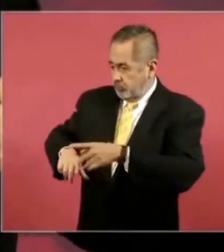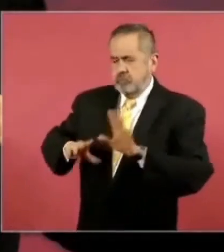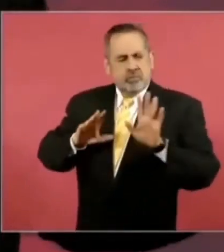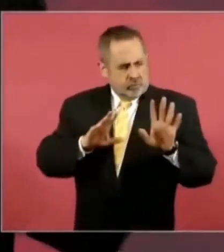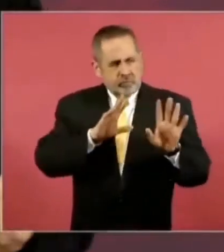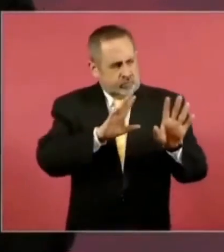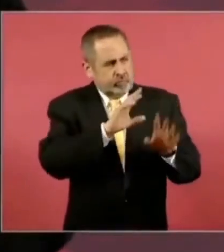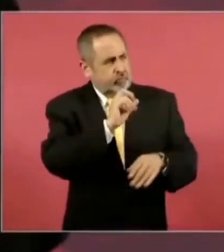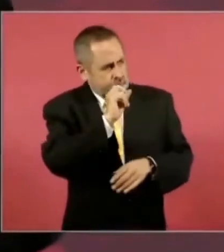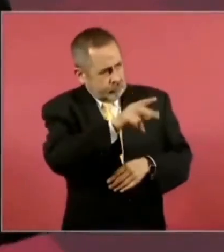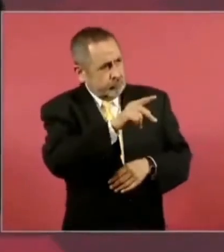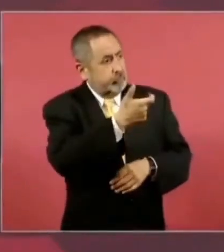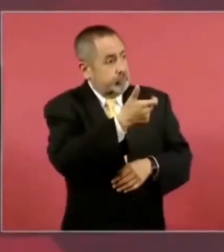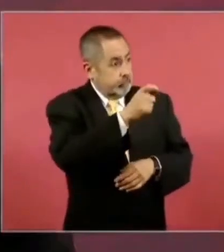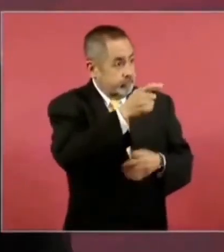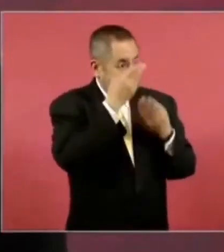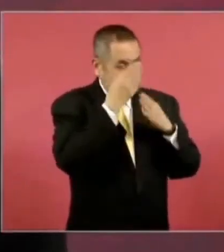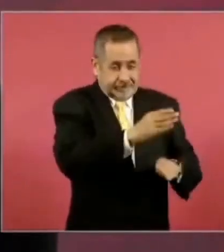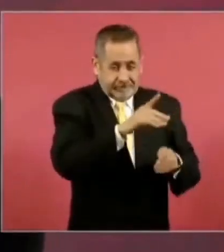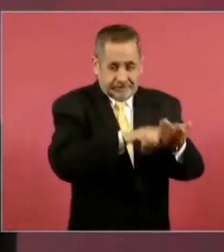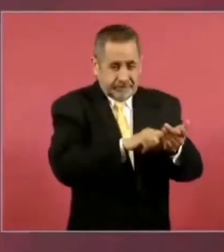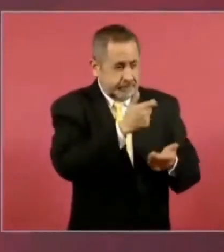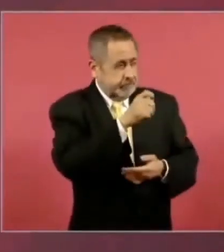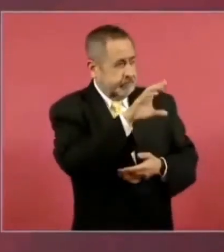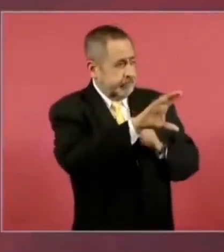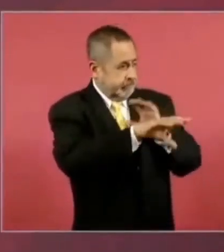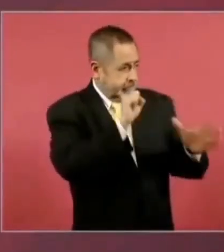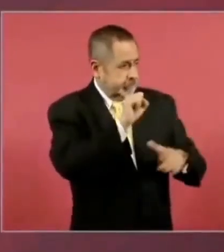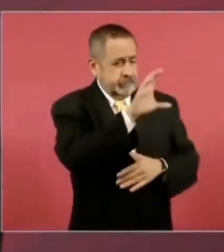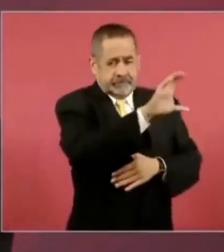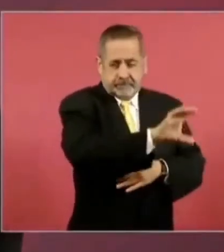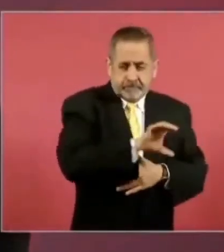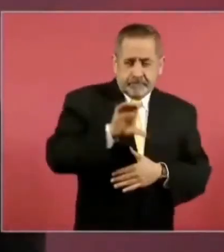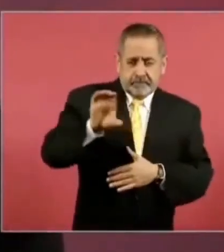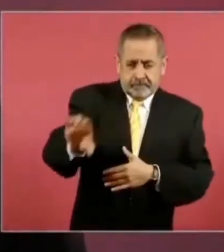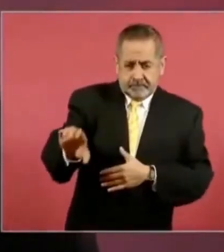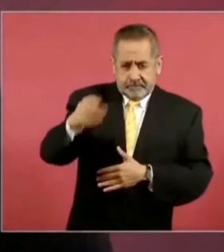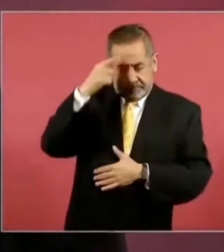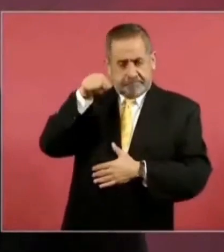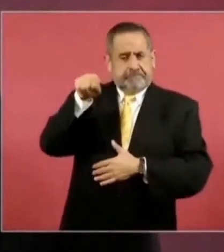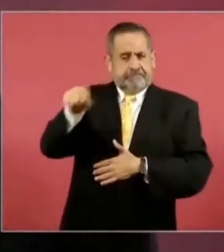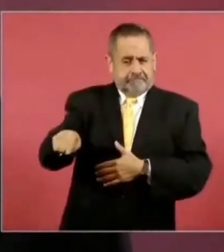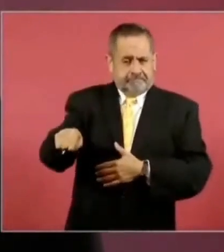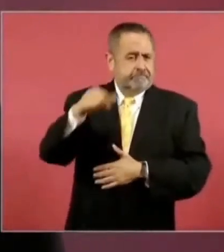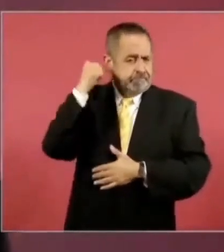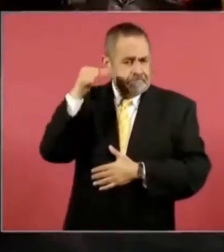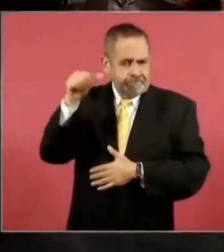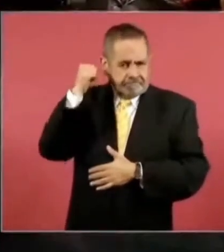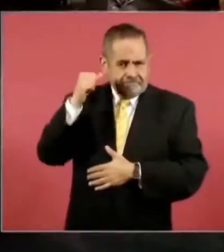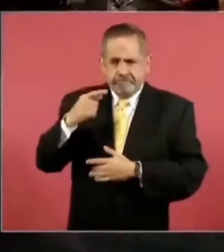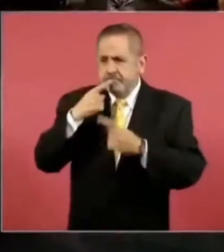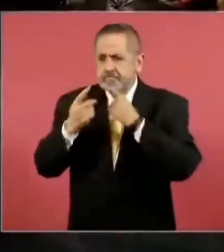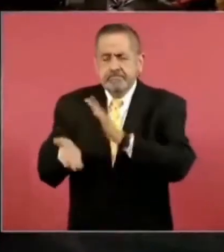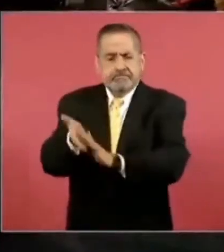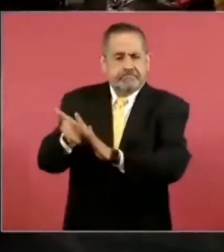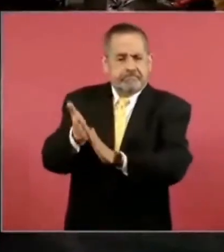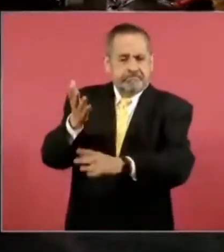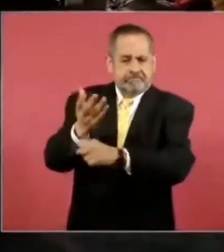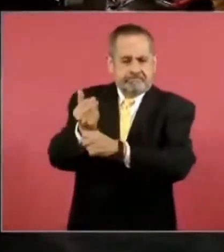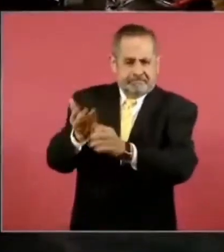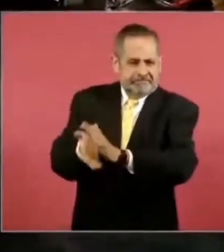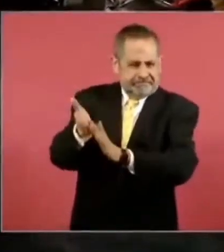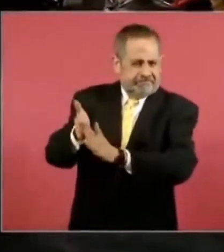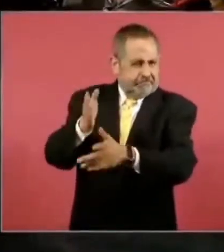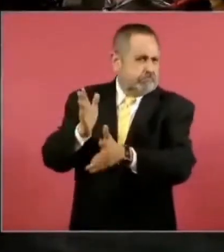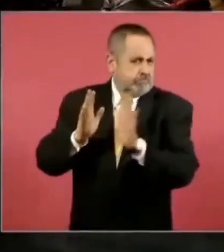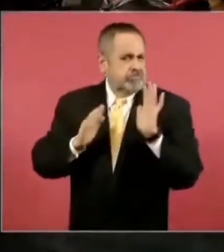recursos, ¿por qué no? Llegamos a un acuerdo de que esos recursos se utilicen para apoyar a los damnificados de